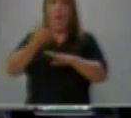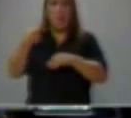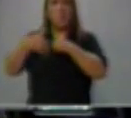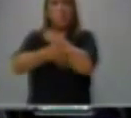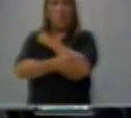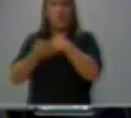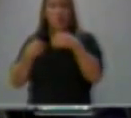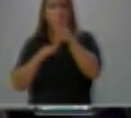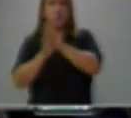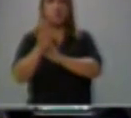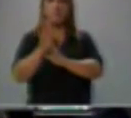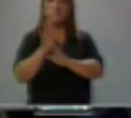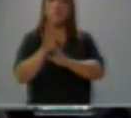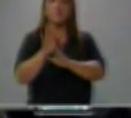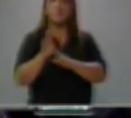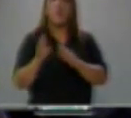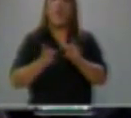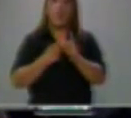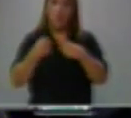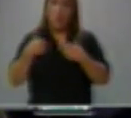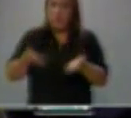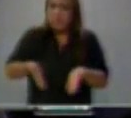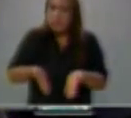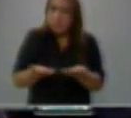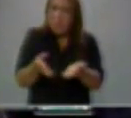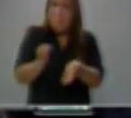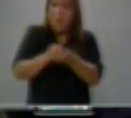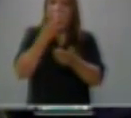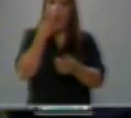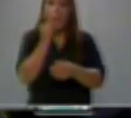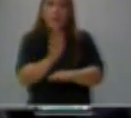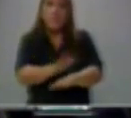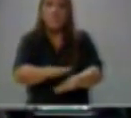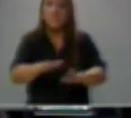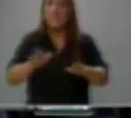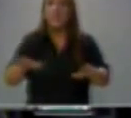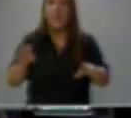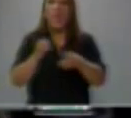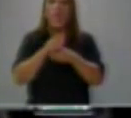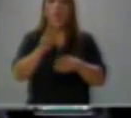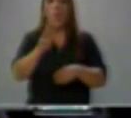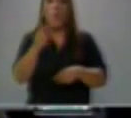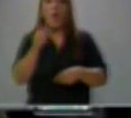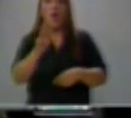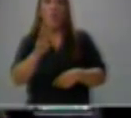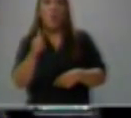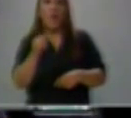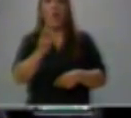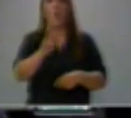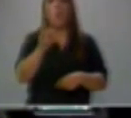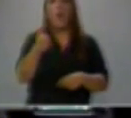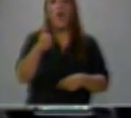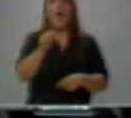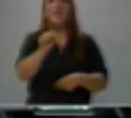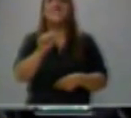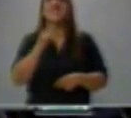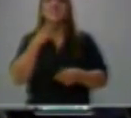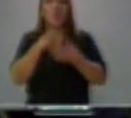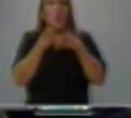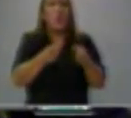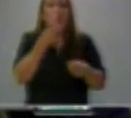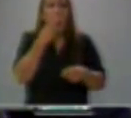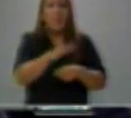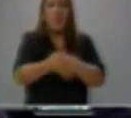Daremos desde el inicio impulso a los niños en los guaguahuasis, le daremos alimentación